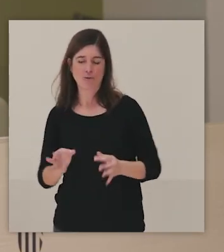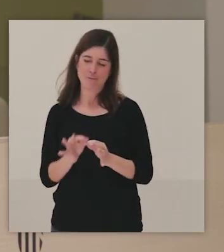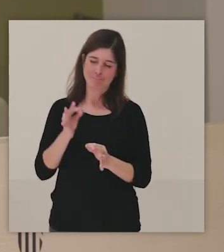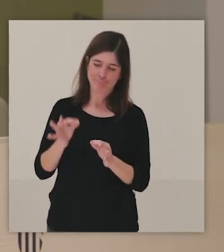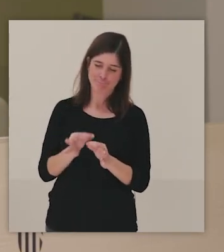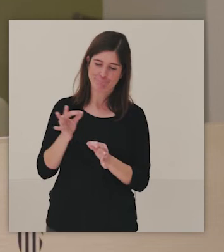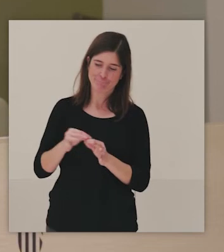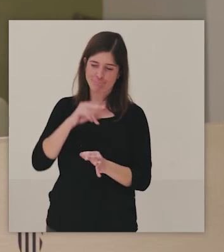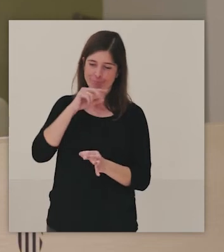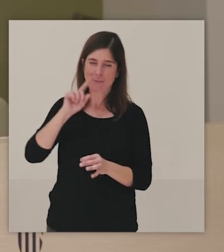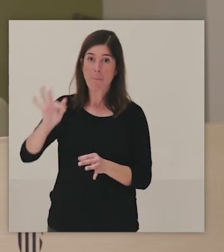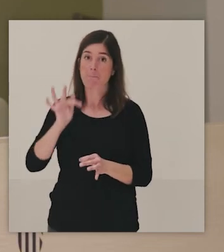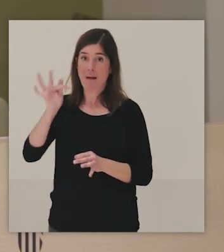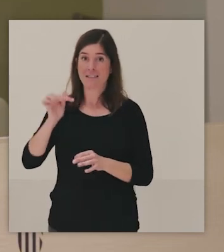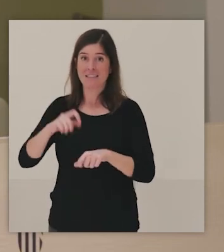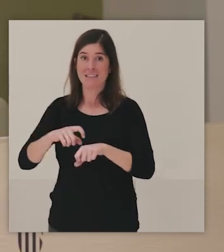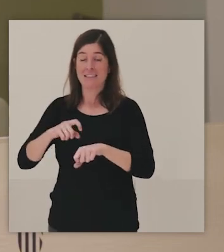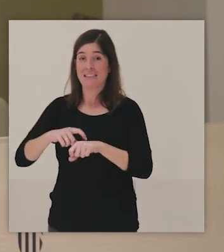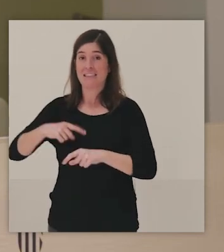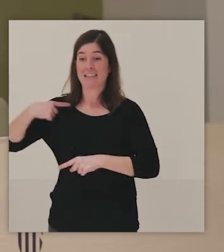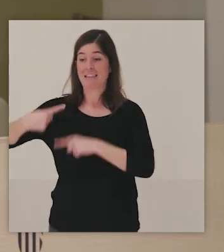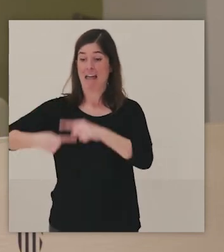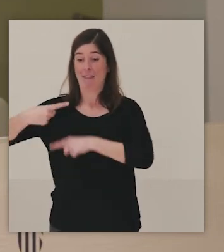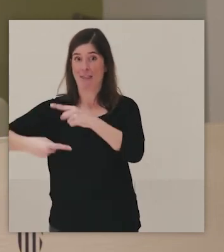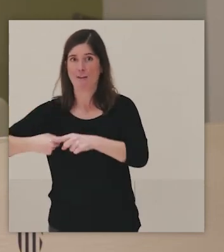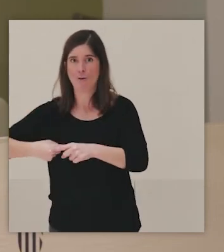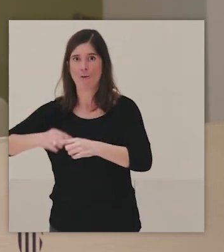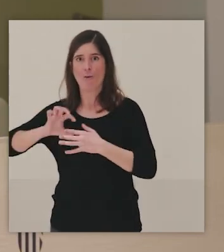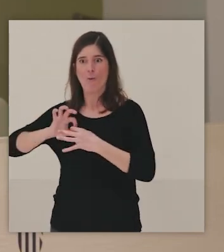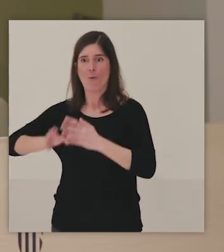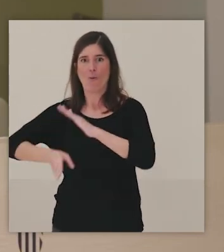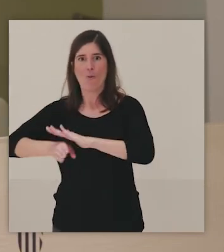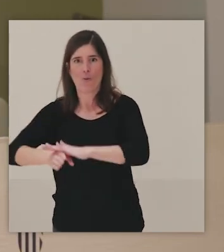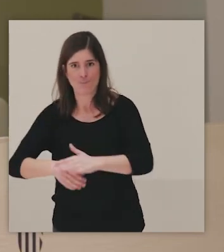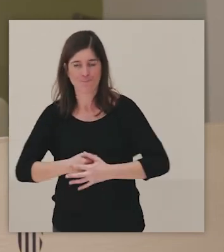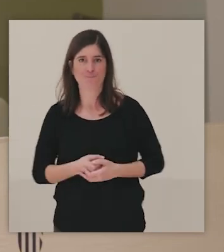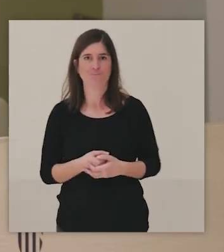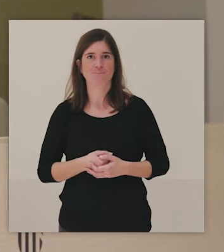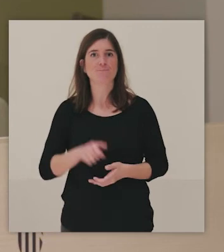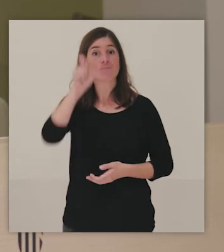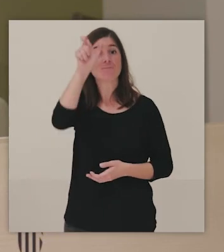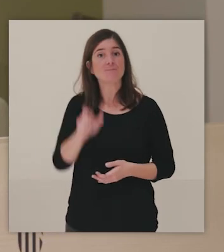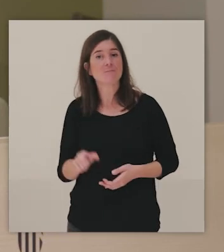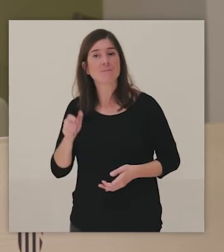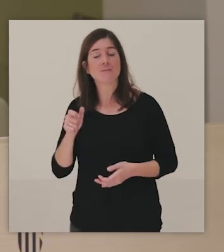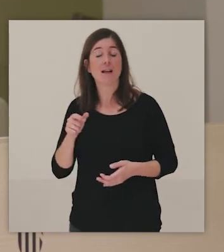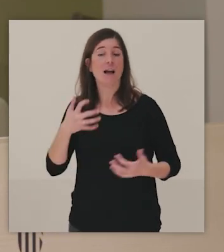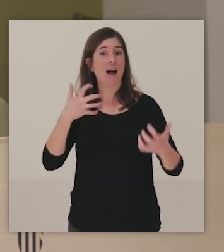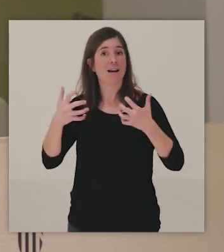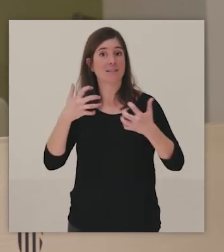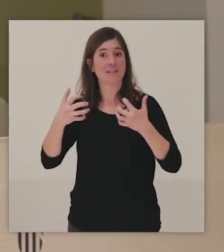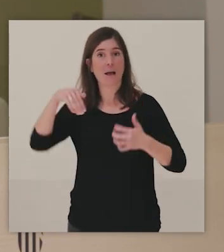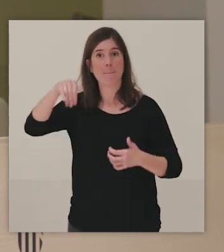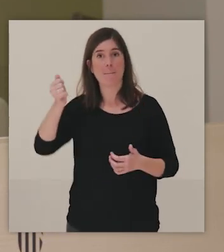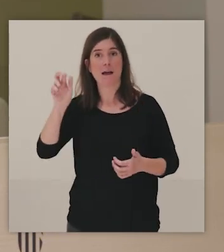determinadas tradiciones. Bueno, para ello contamos, como os decía, con María Jimeno, que es una